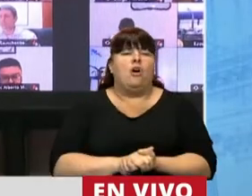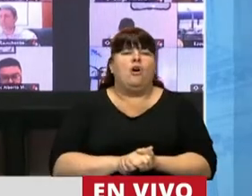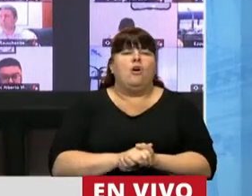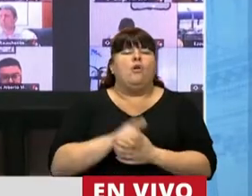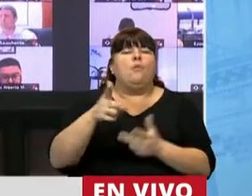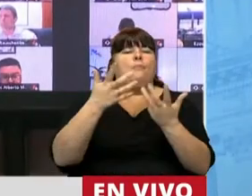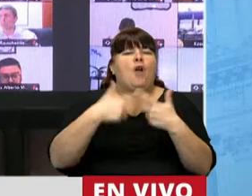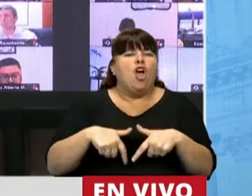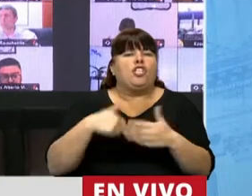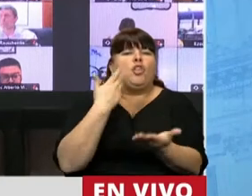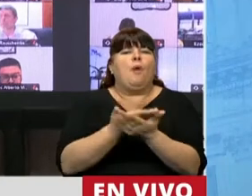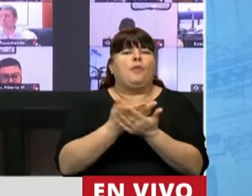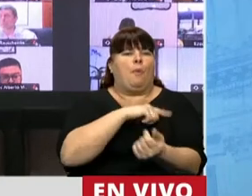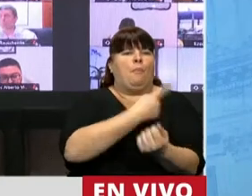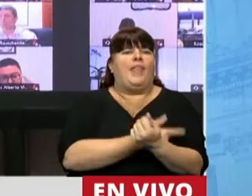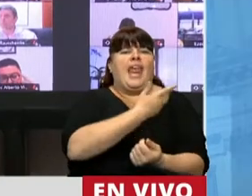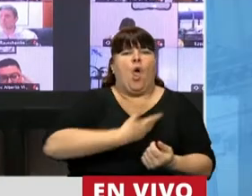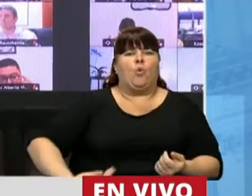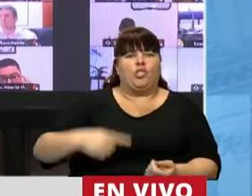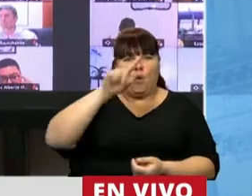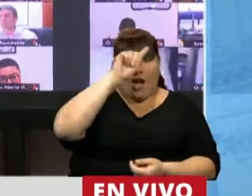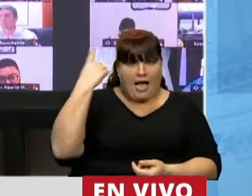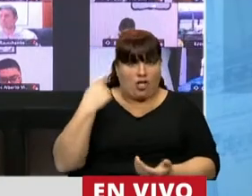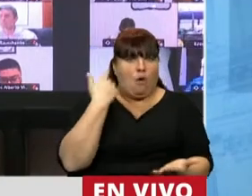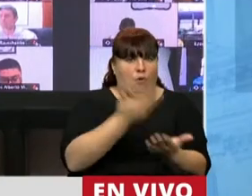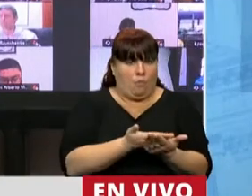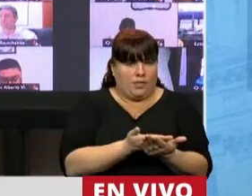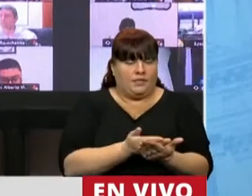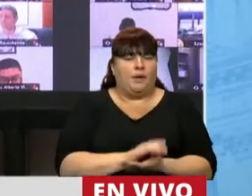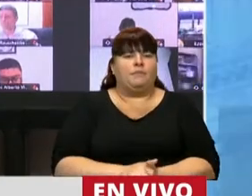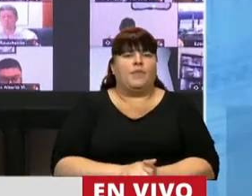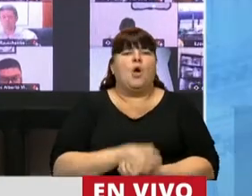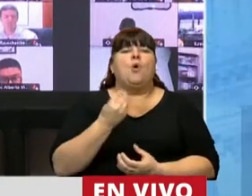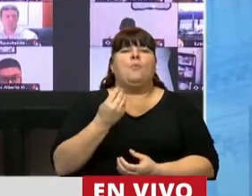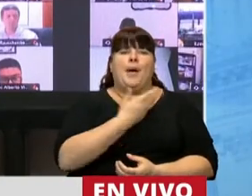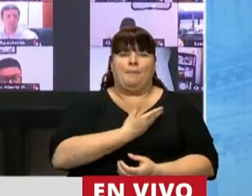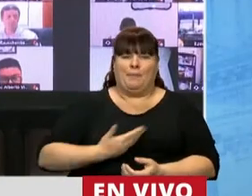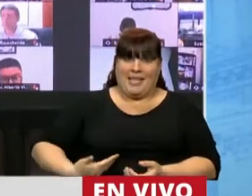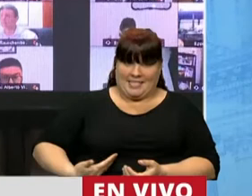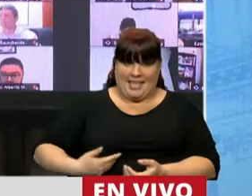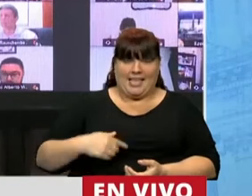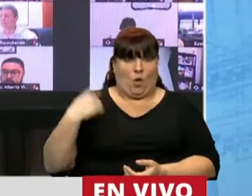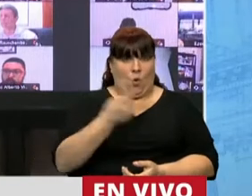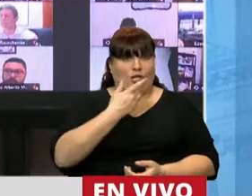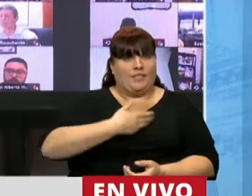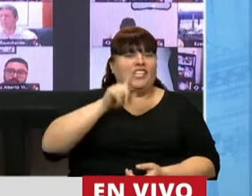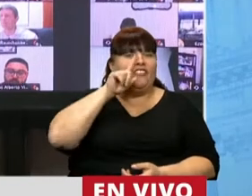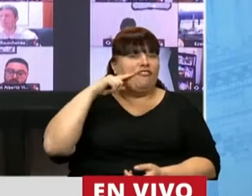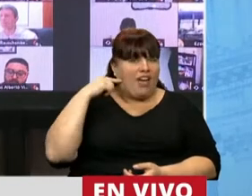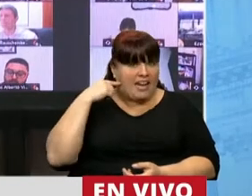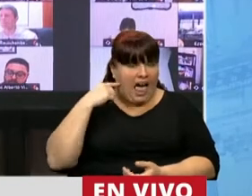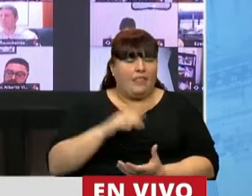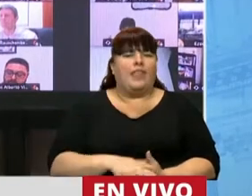es un proyecto que enviara el Poder Ejecutivo de la Nación porque el Presidente, nuestro Presidente Alberto